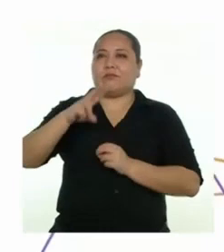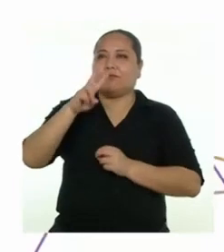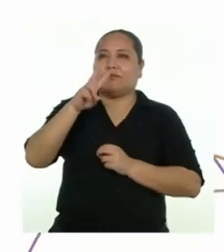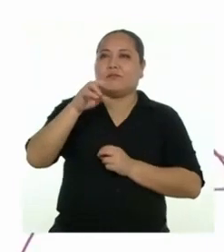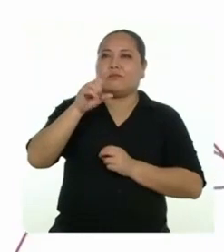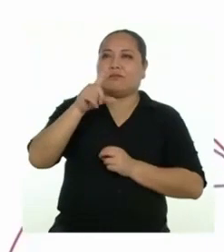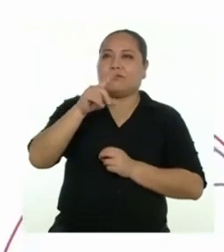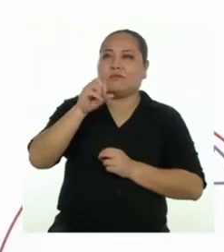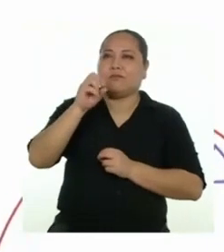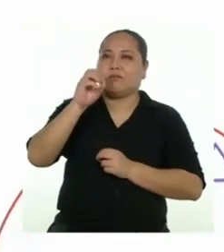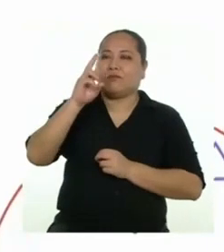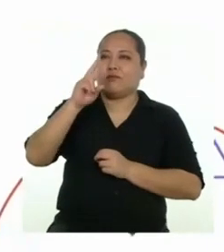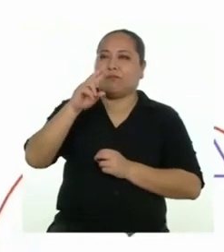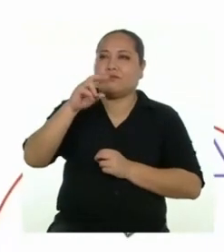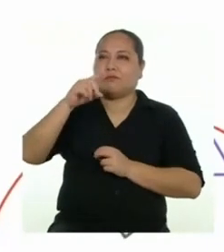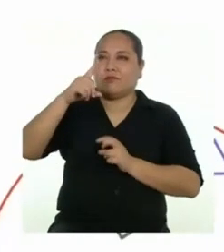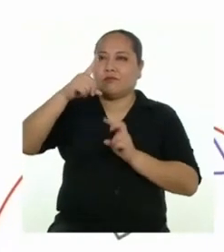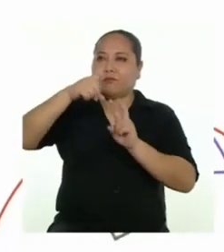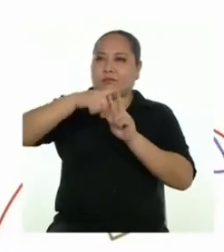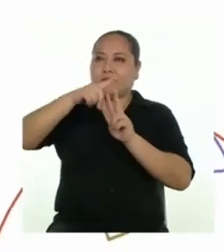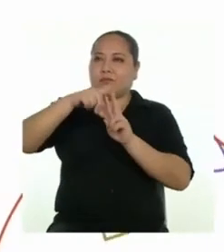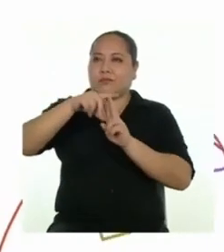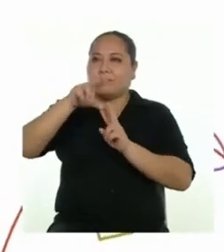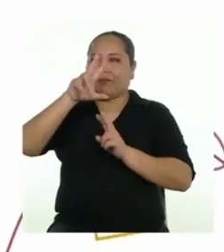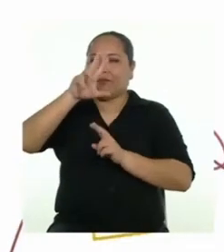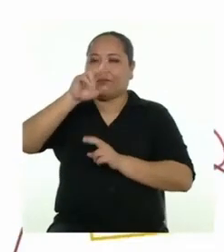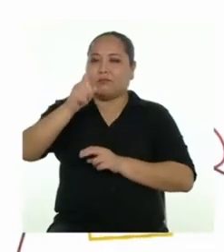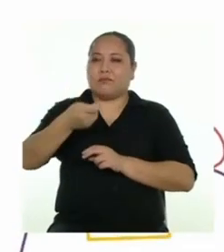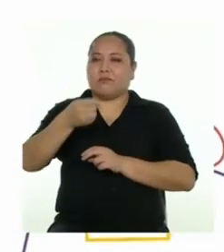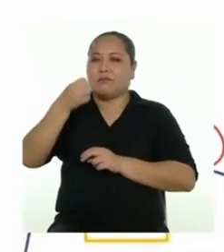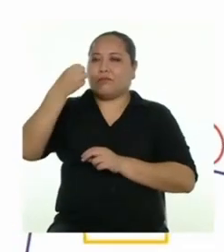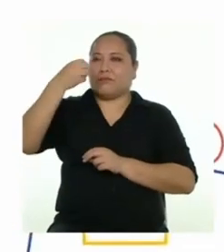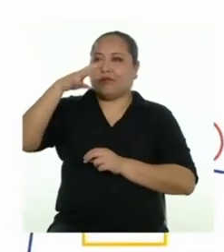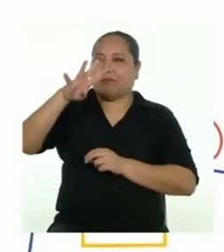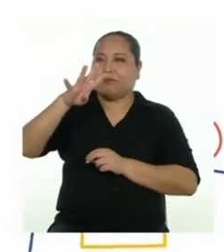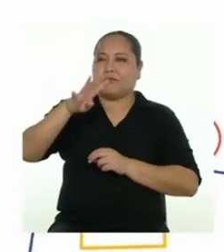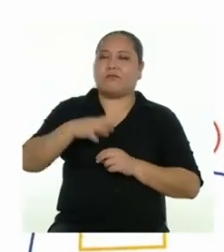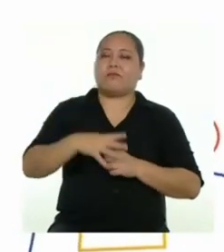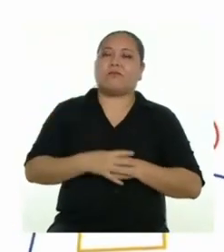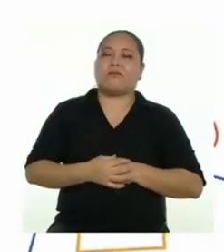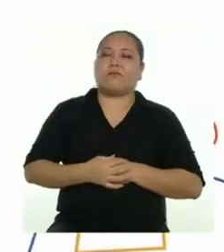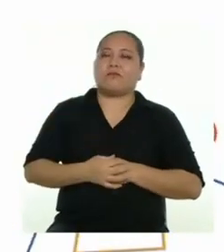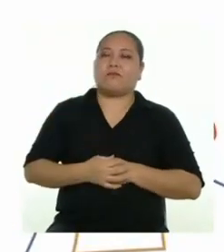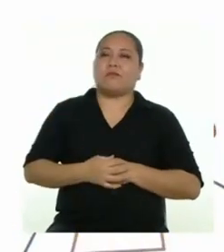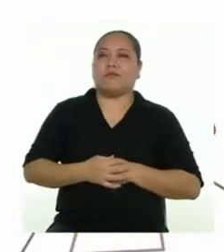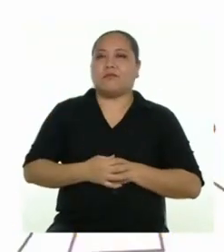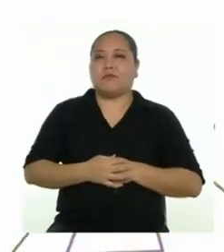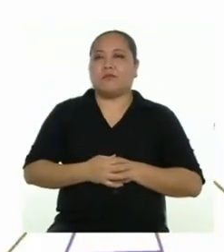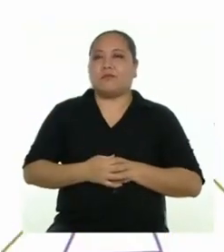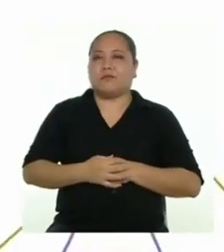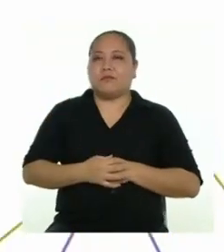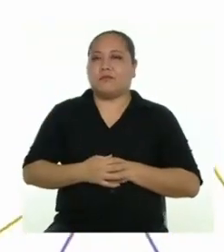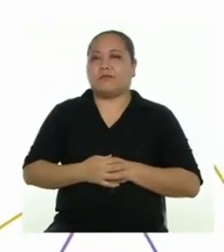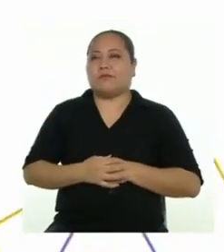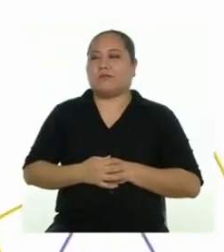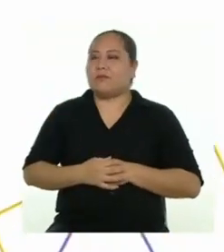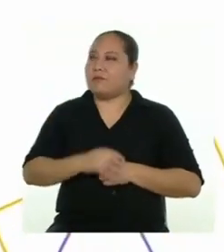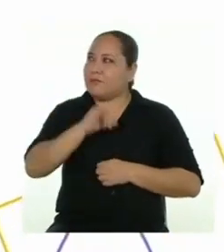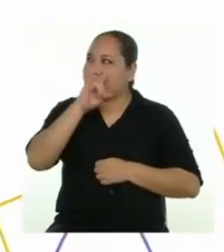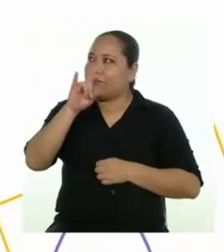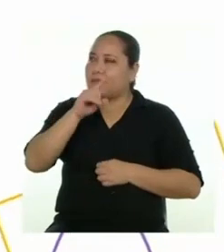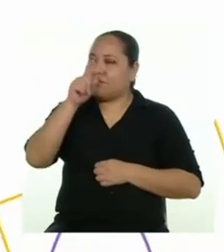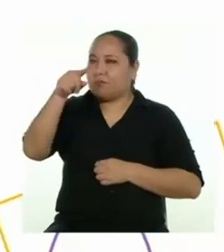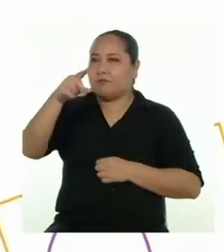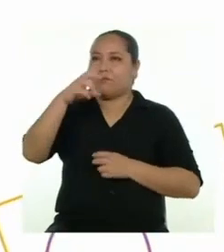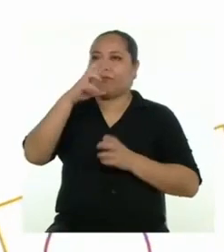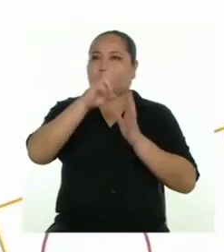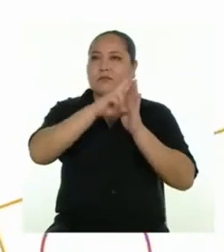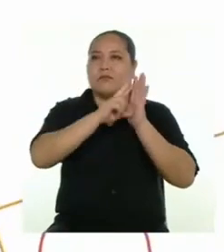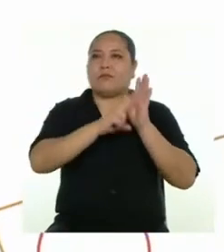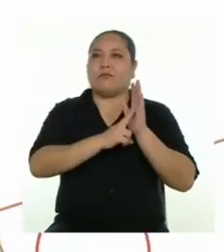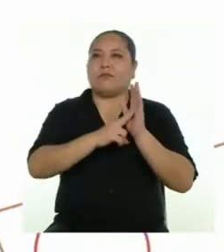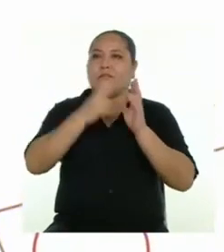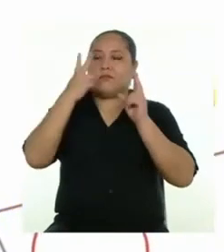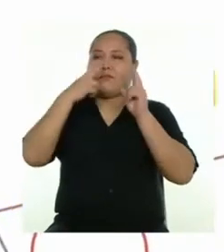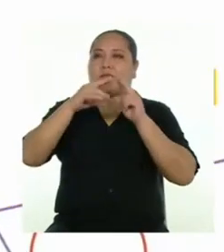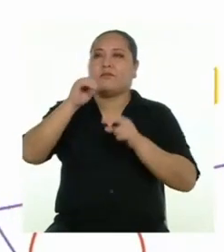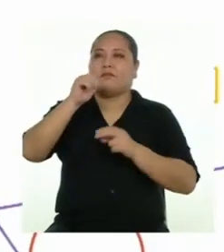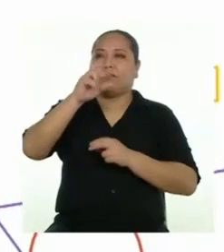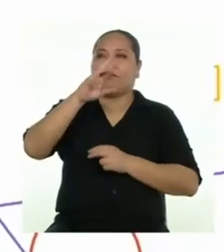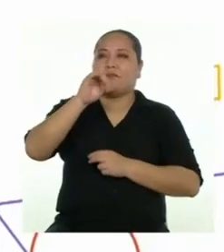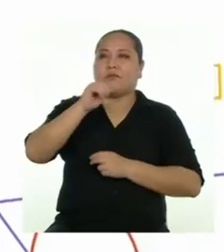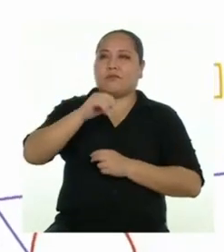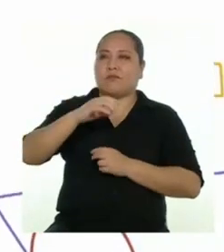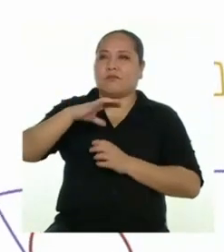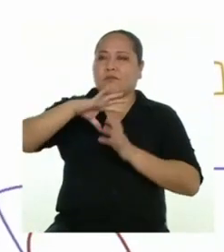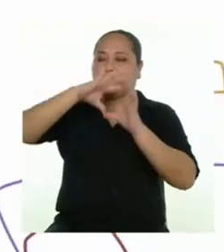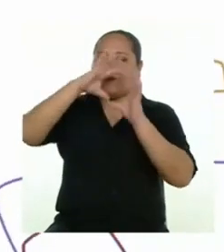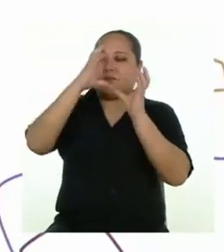,14 o también lo decimos como 3,14. Y usando la fórmula, vemos que el área de la